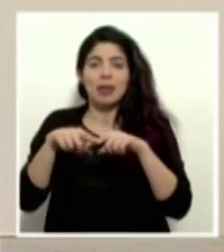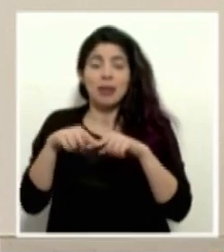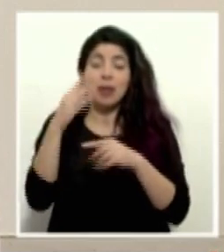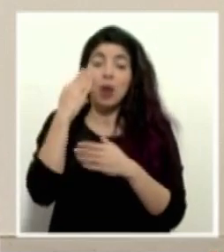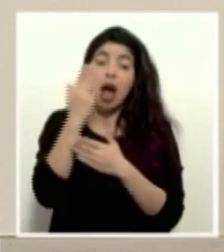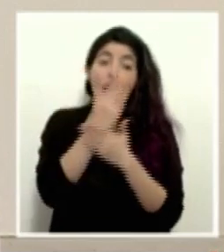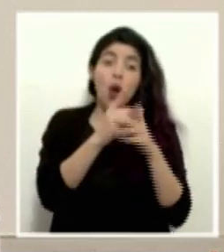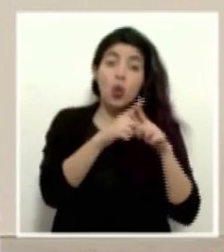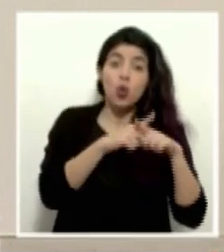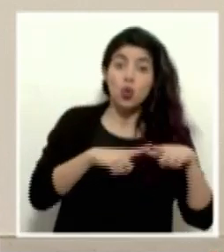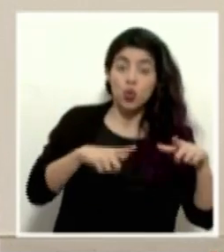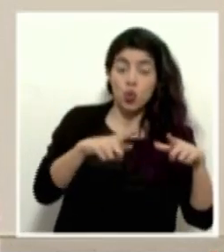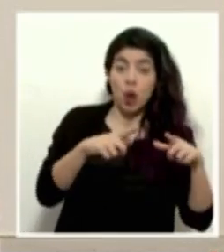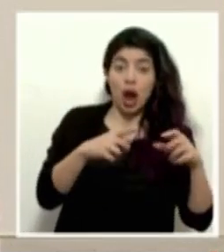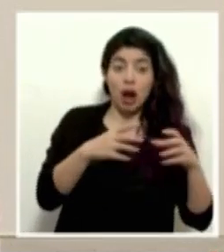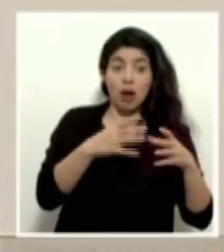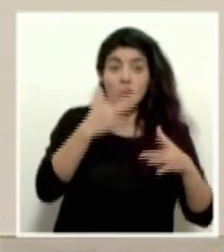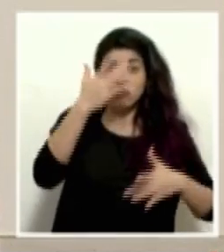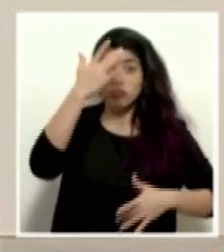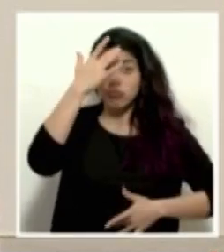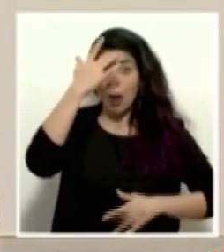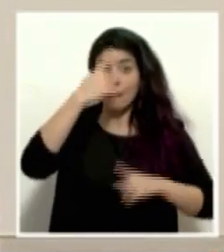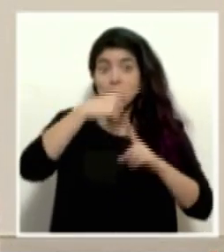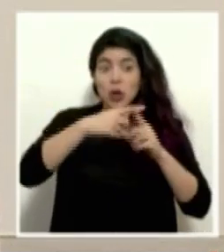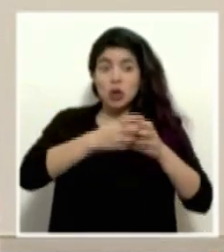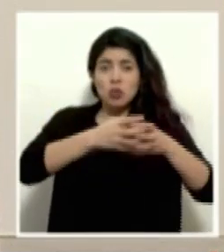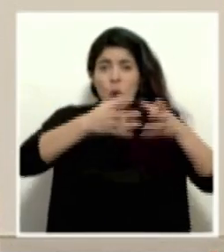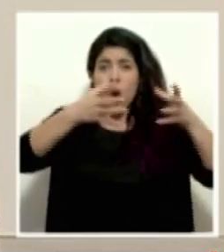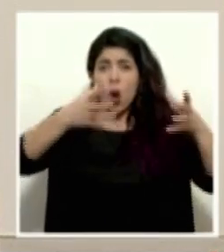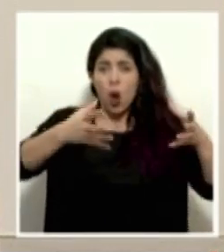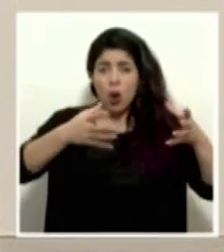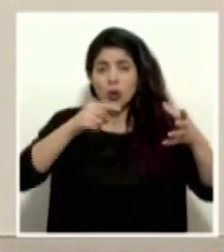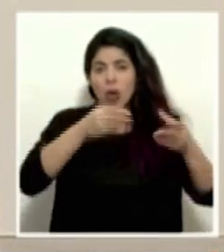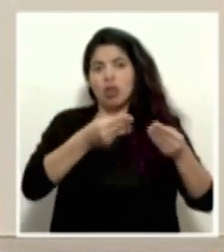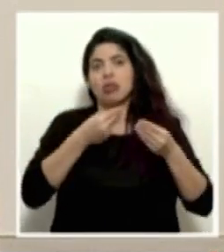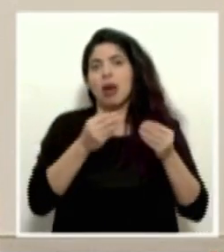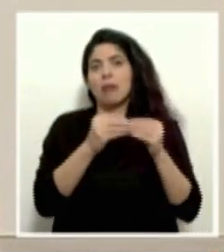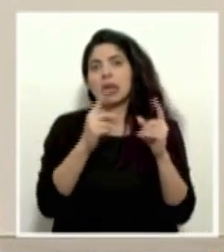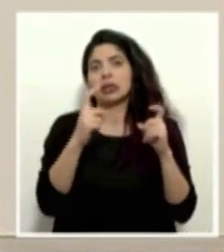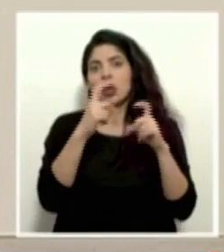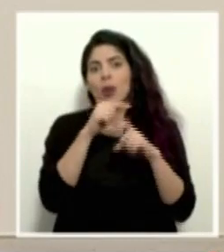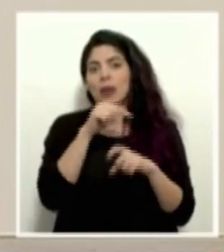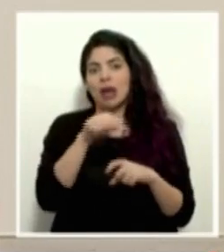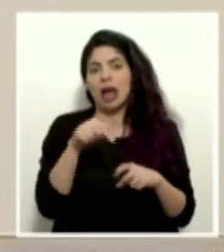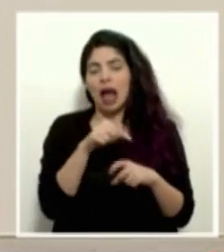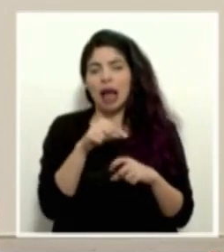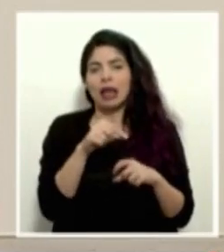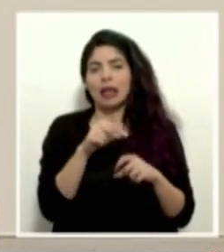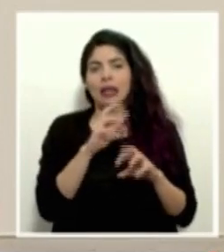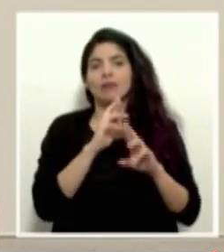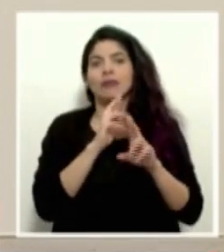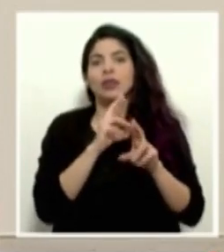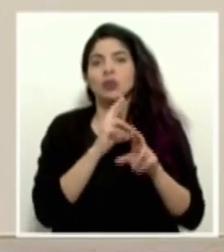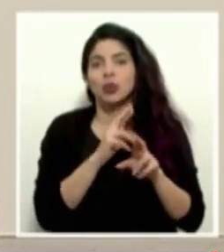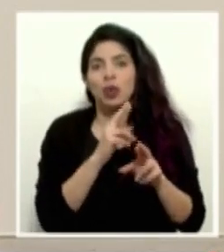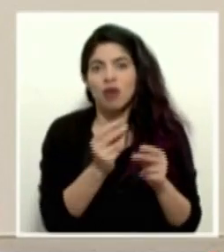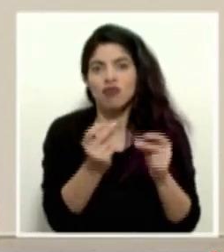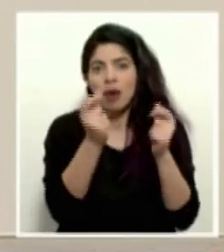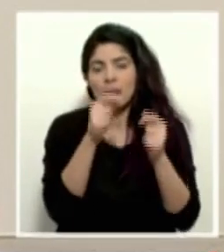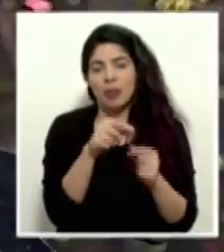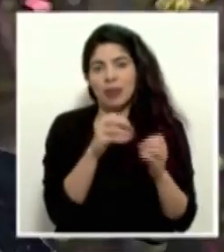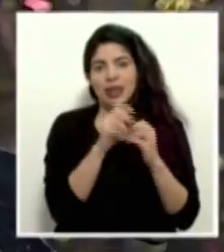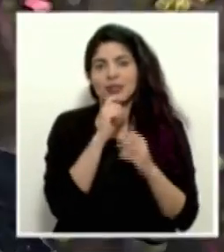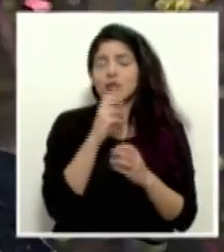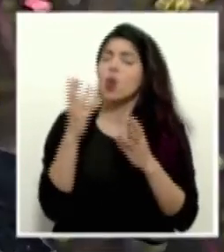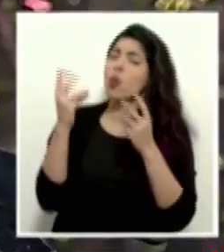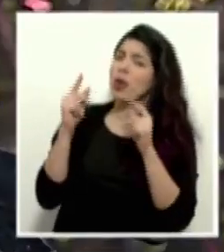que hay lugares en donde la cantidad de casos positivos que están saliendo pues es mucho mayor y eso complica también en que podamos tener los resultados lo más pronto